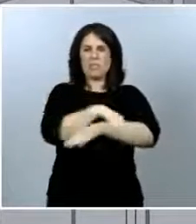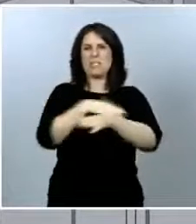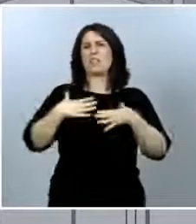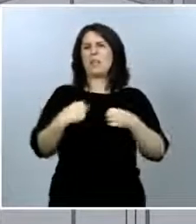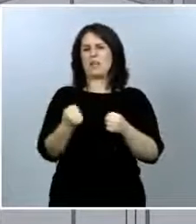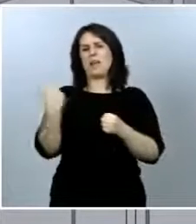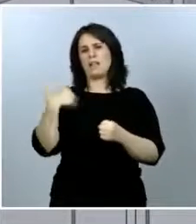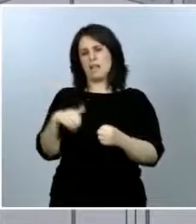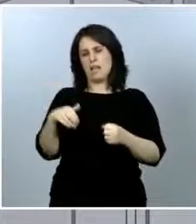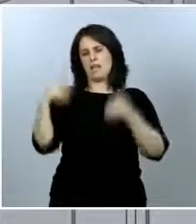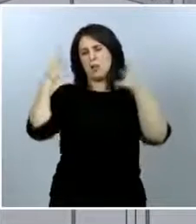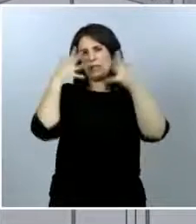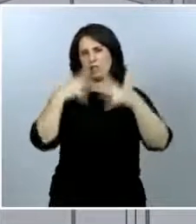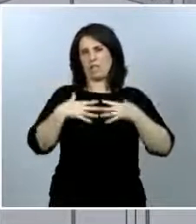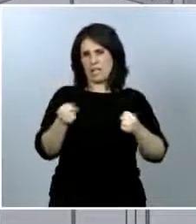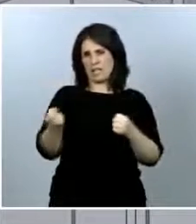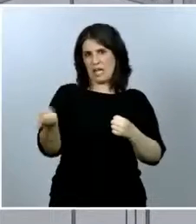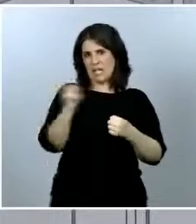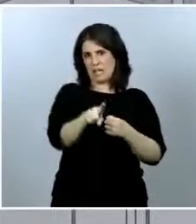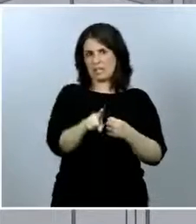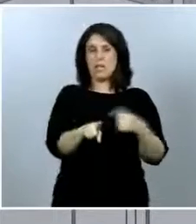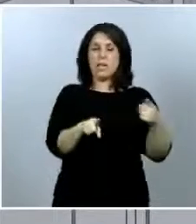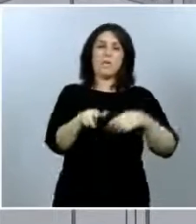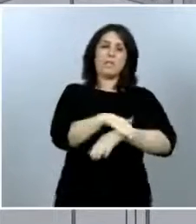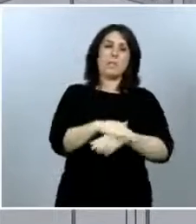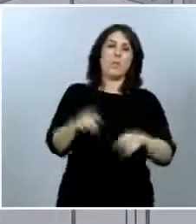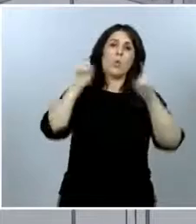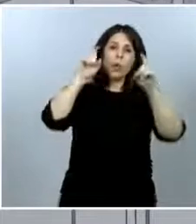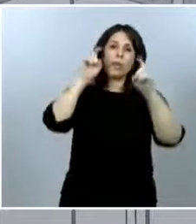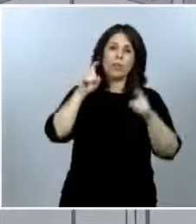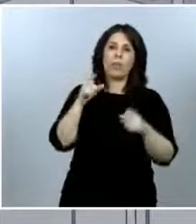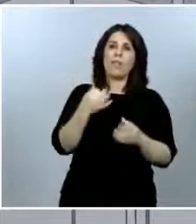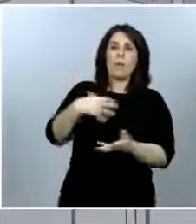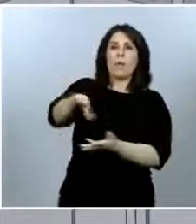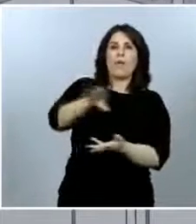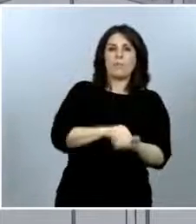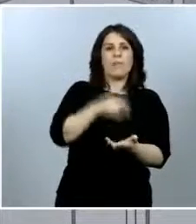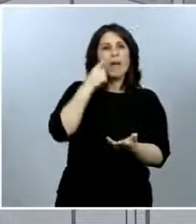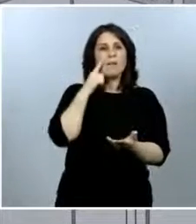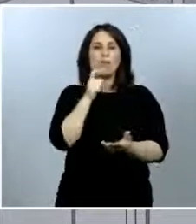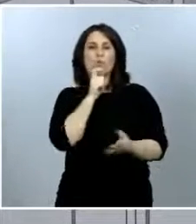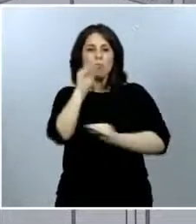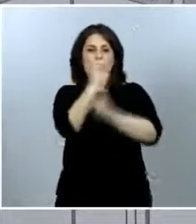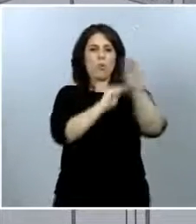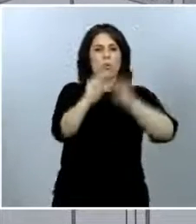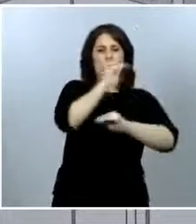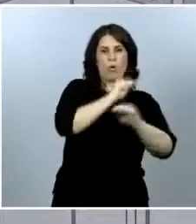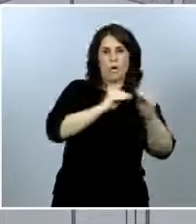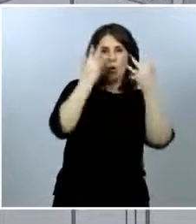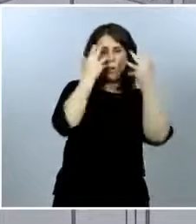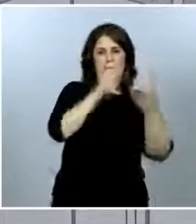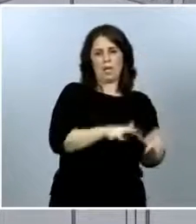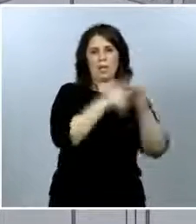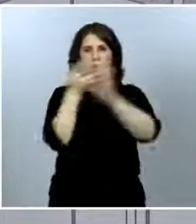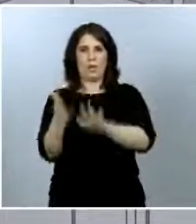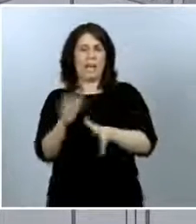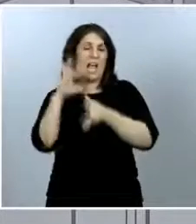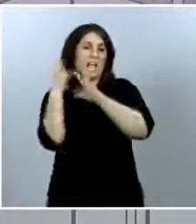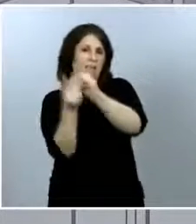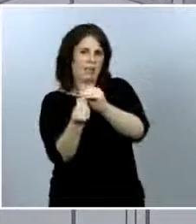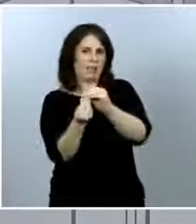sanitarias y el Ministerio de Educación tendrá que hacer la aplicabilidad de todas estas recomendaciones y la adaptación al entorno